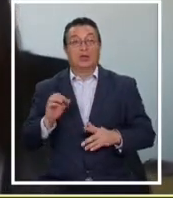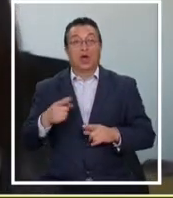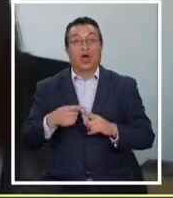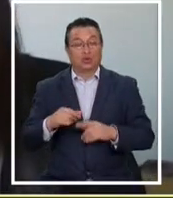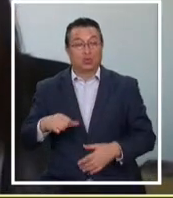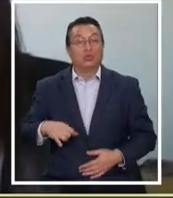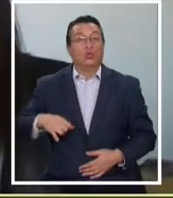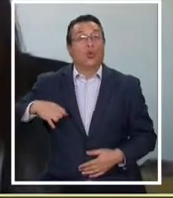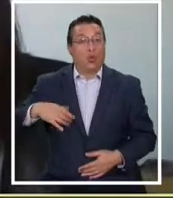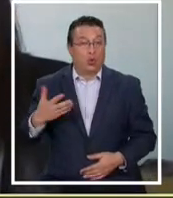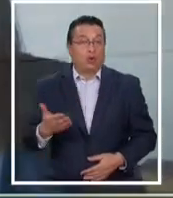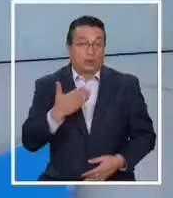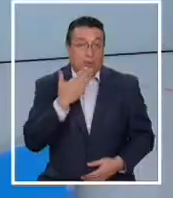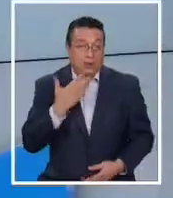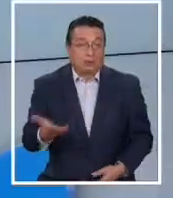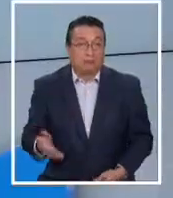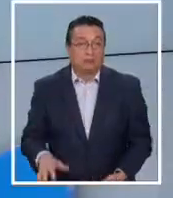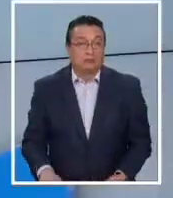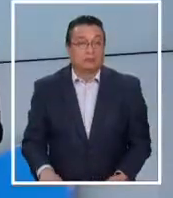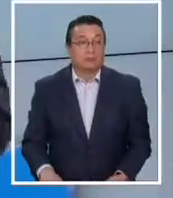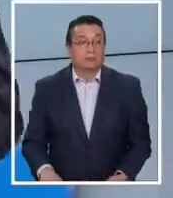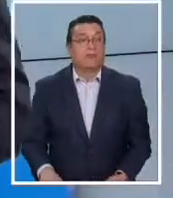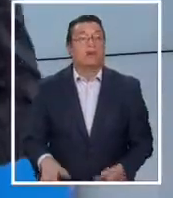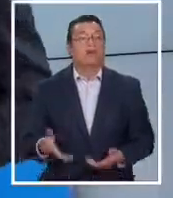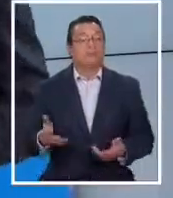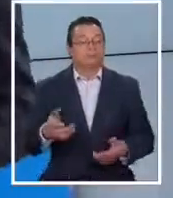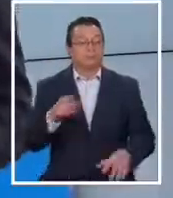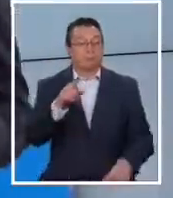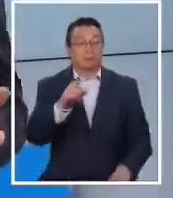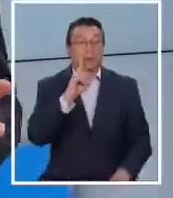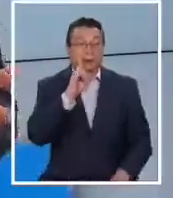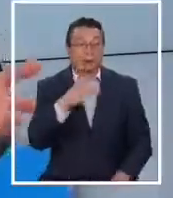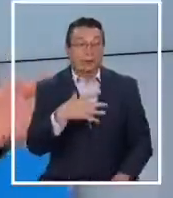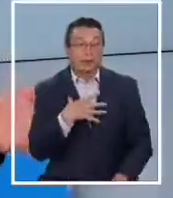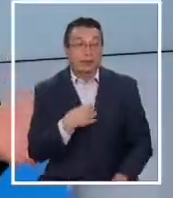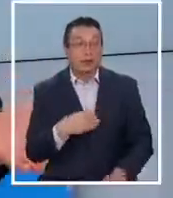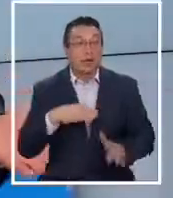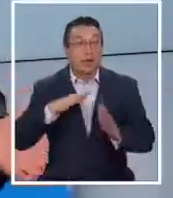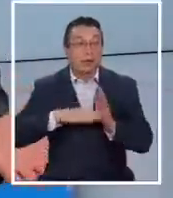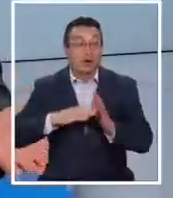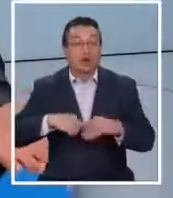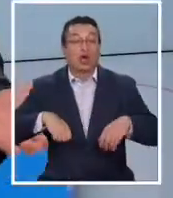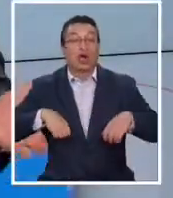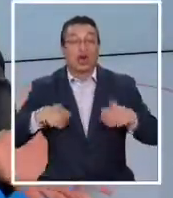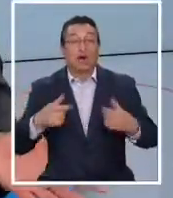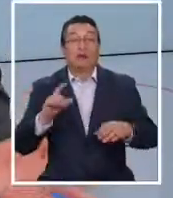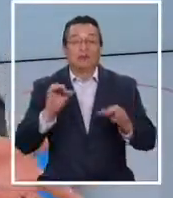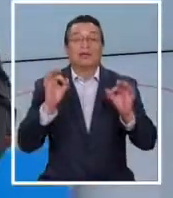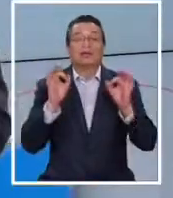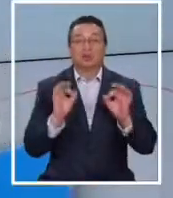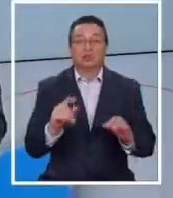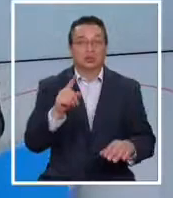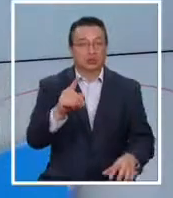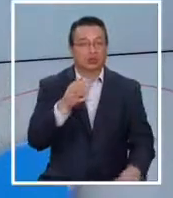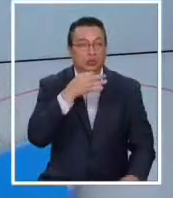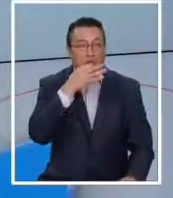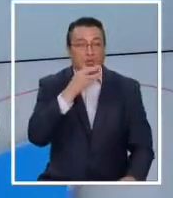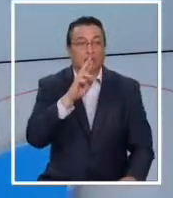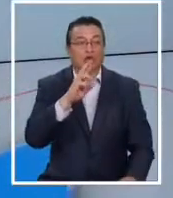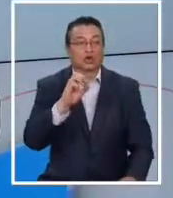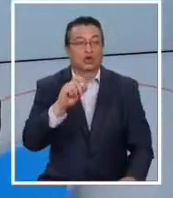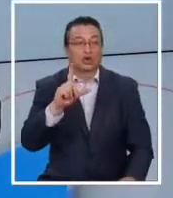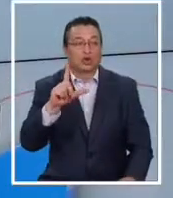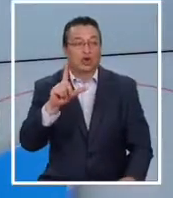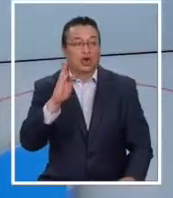privilegio más. Y atención con esto porque si usted tiene hijos o hijas menores o adolescentes, bueno, de seguro ha escuchado hablar de Roblox,